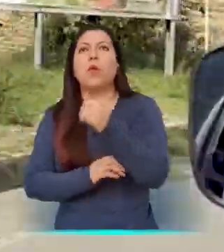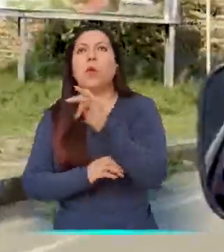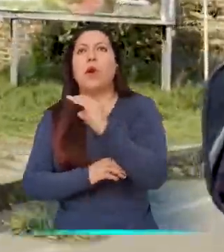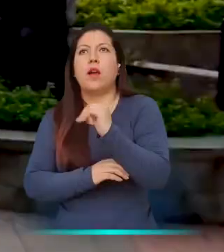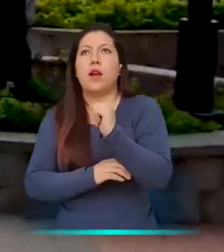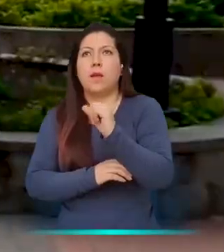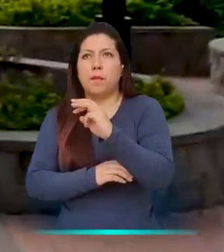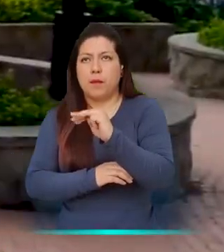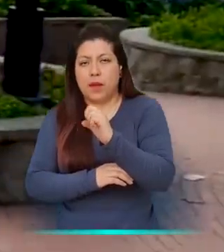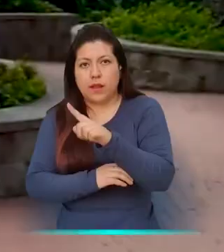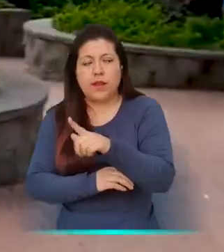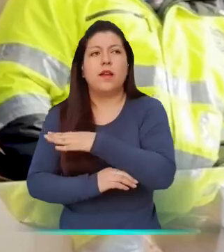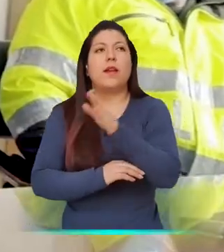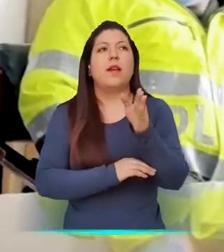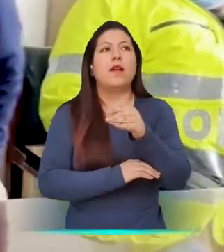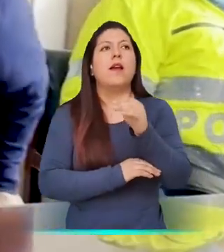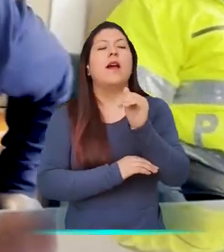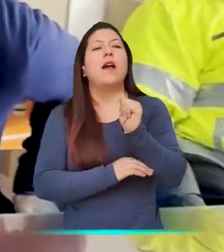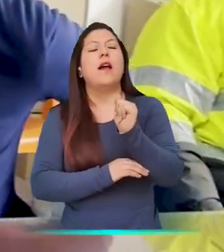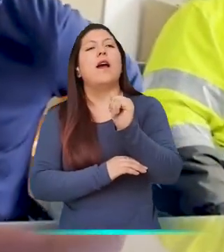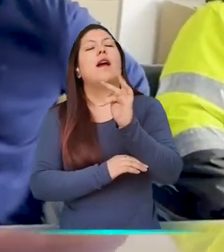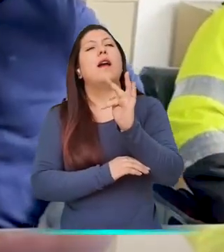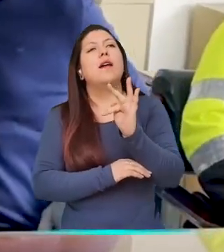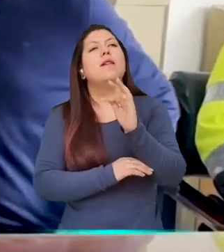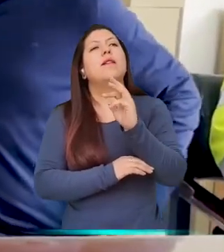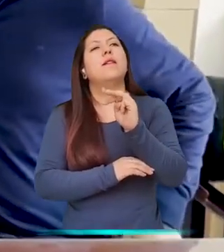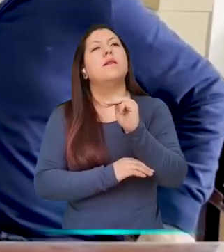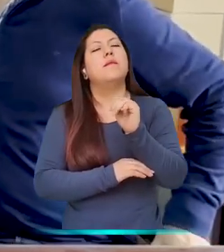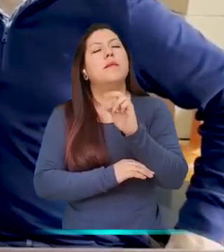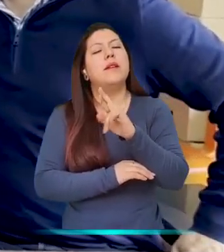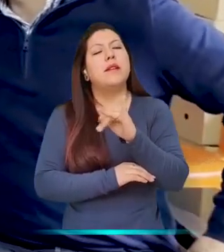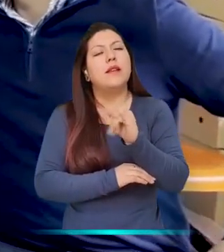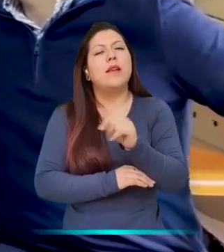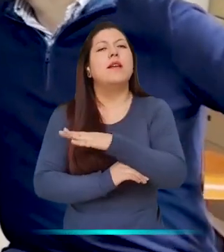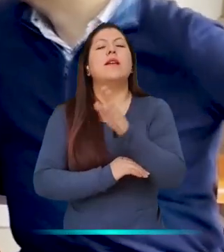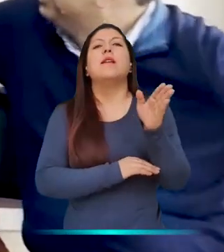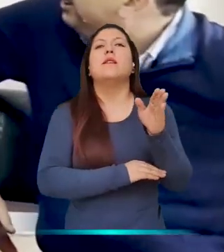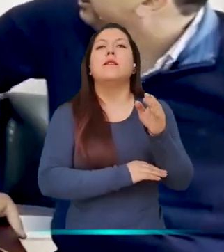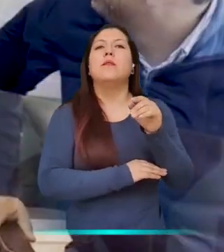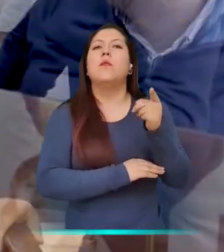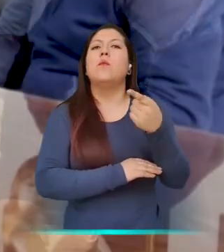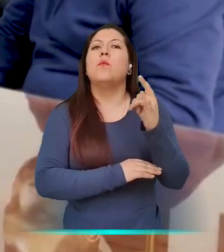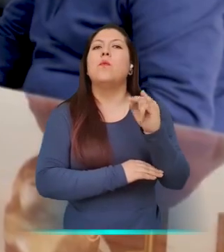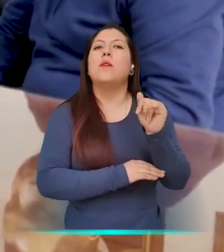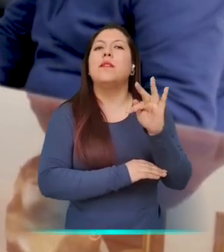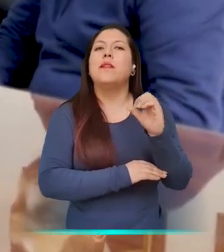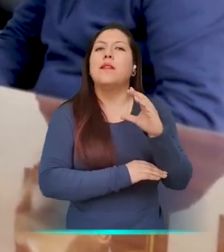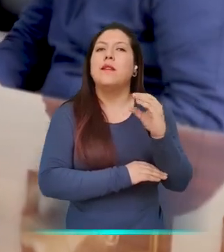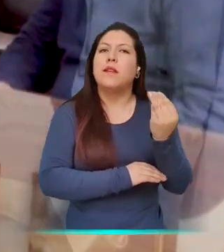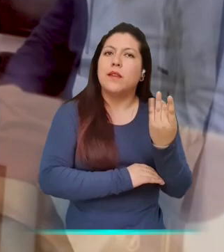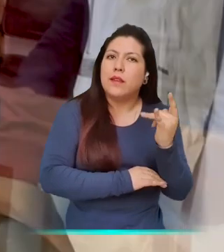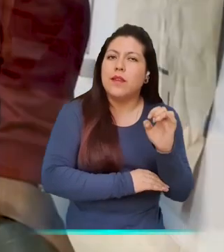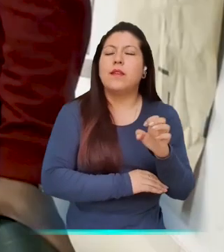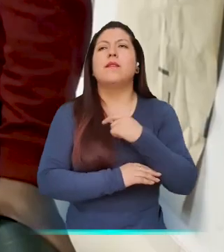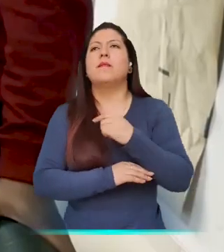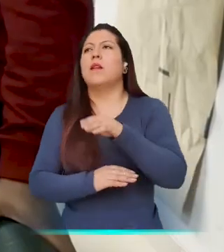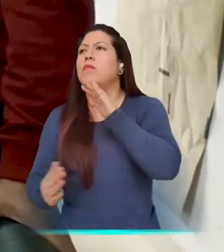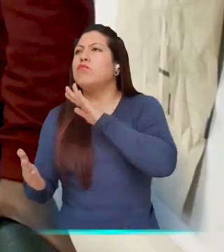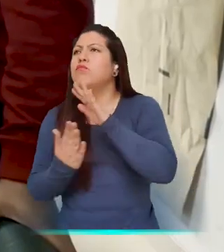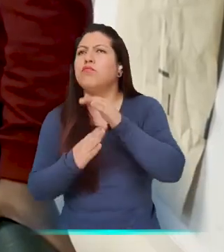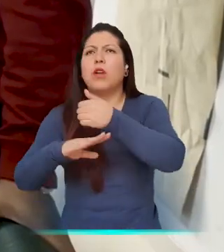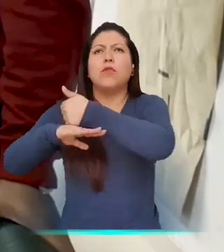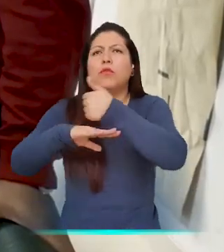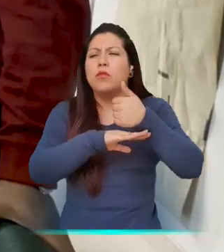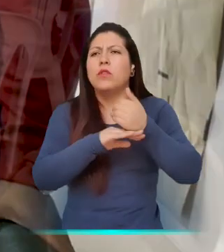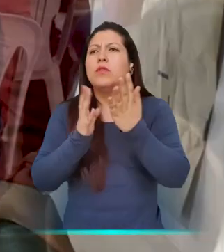Almeida y Guateque, sitios donde nos entrevistamos entre otros con las autoridades locales y se realizó charla pedagógica con